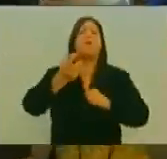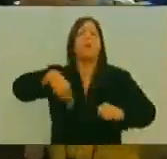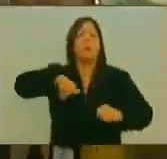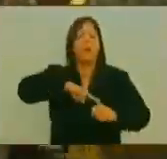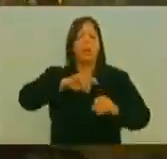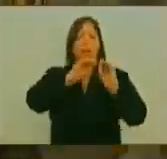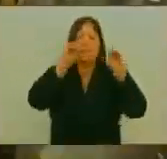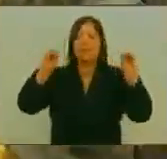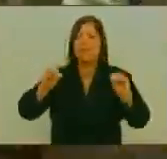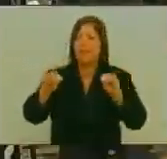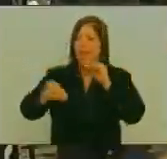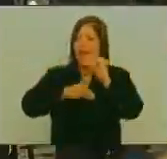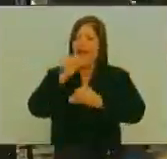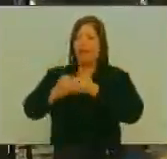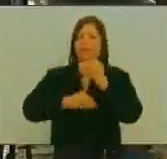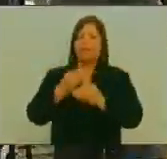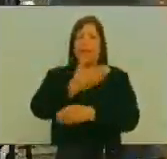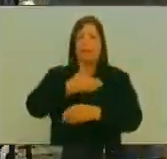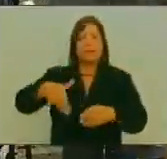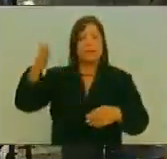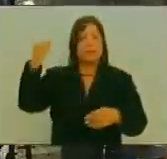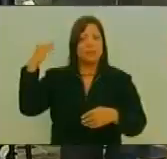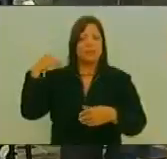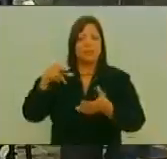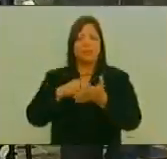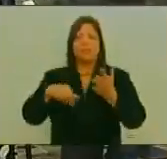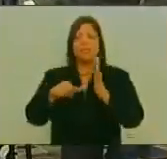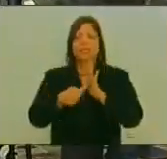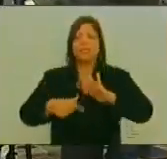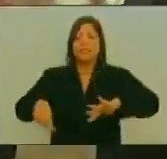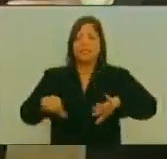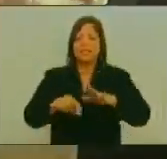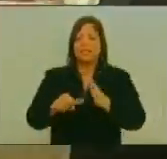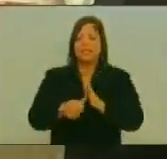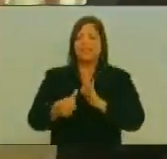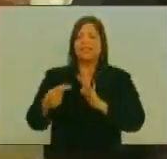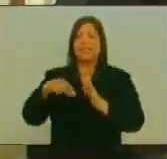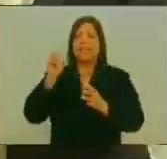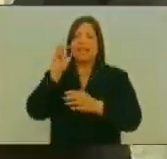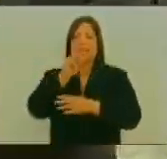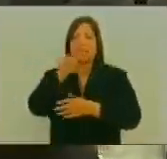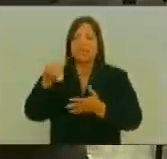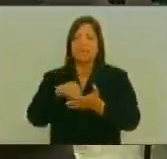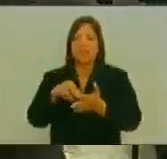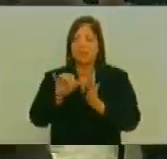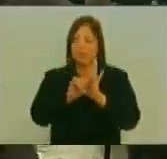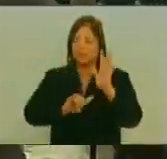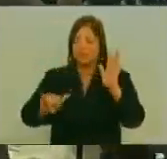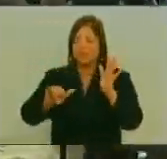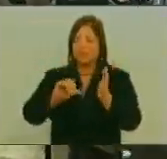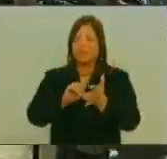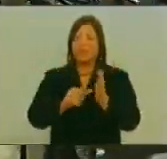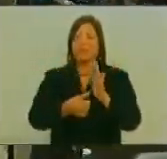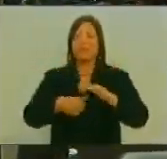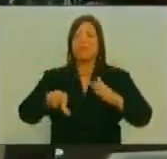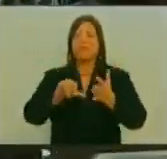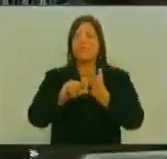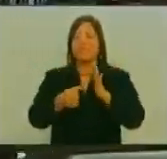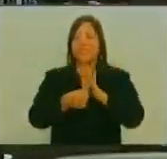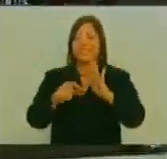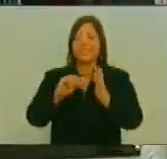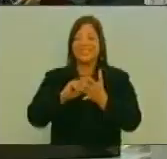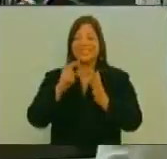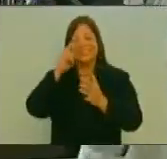convocatoria Realizada Por el presidente Nicolás Maduro A la Asamblea Nacional Constituyente Desde esta